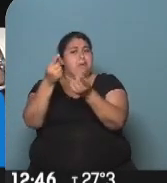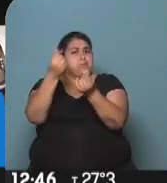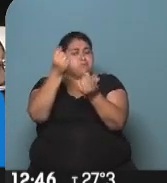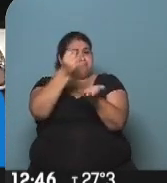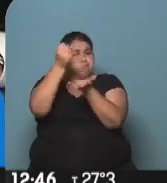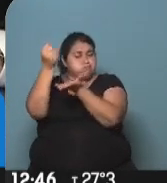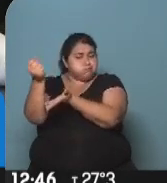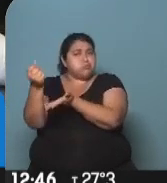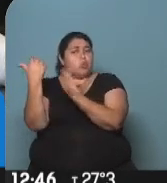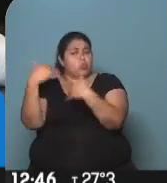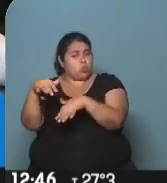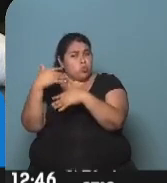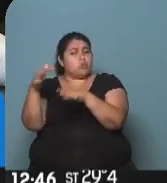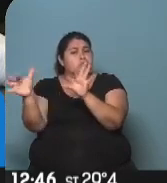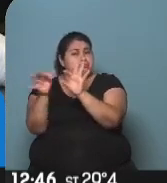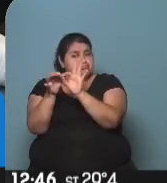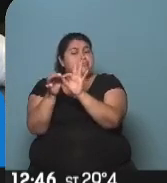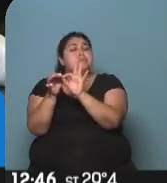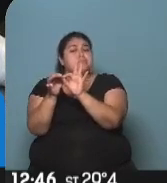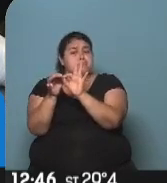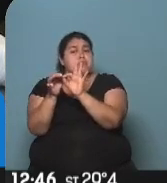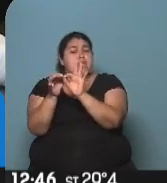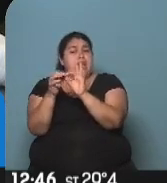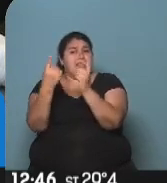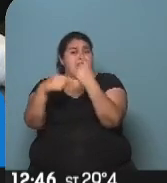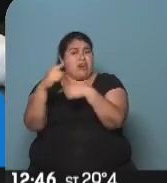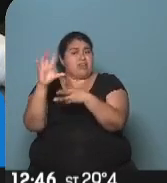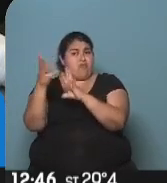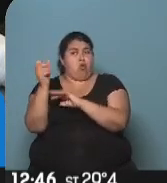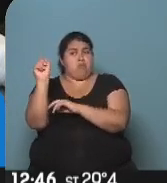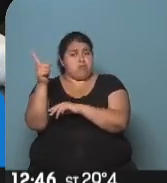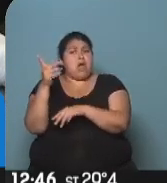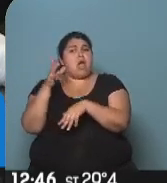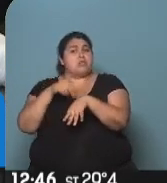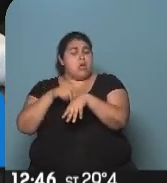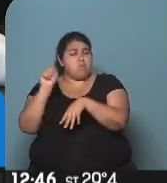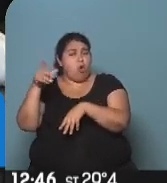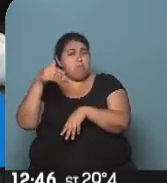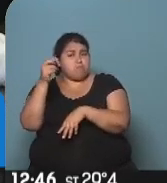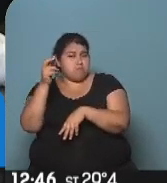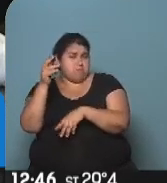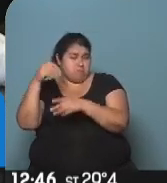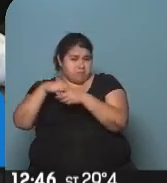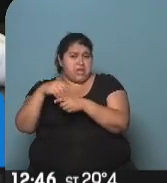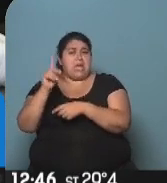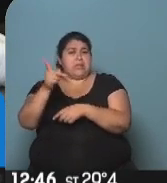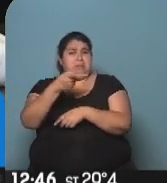muy, muy importante en distintos momentos de Venezuela, en el caso de China,